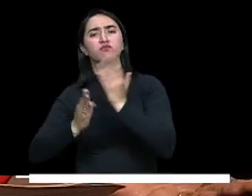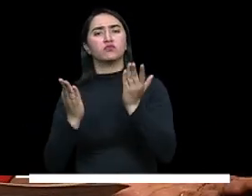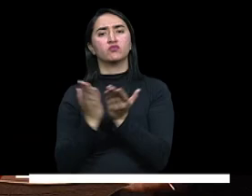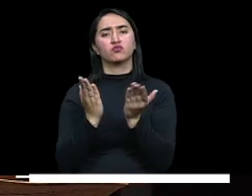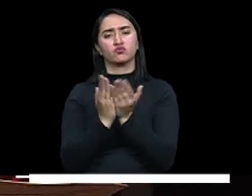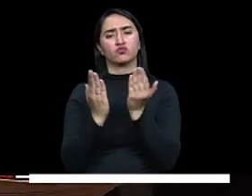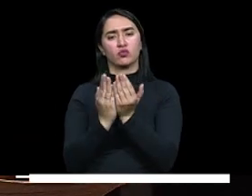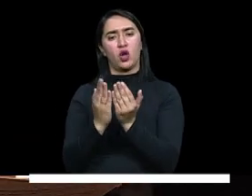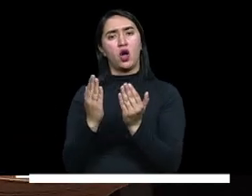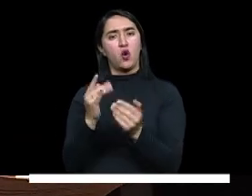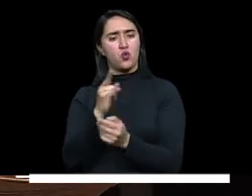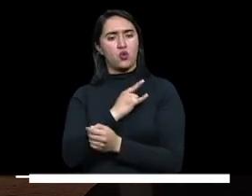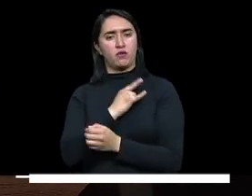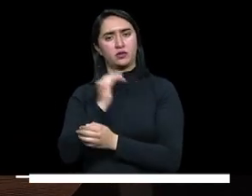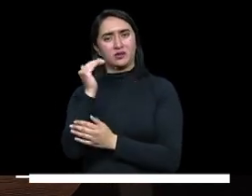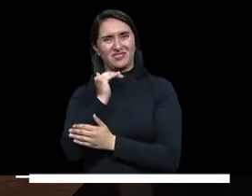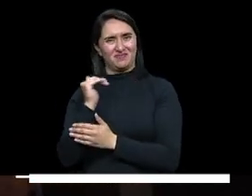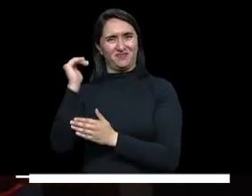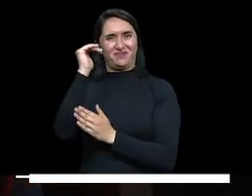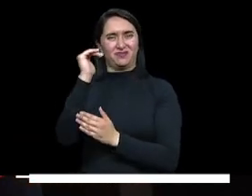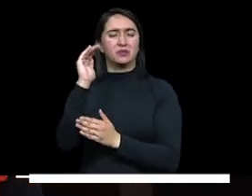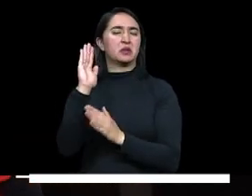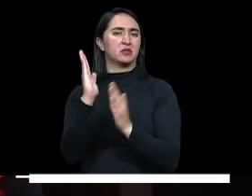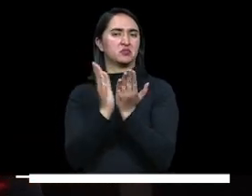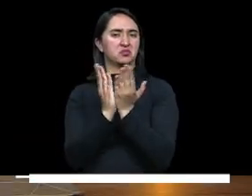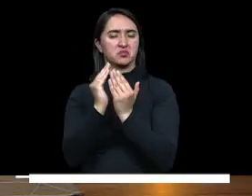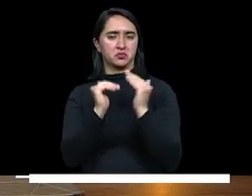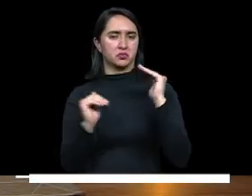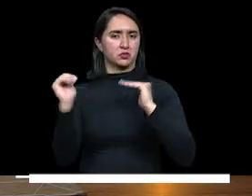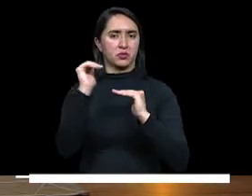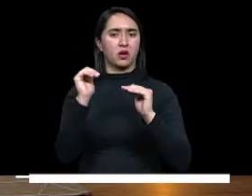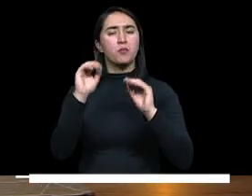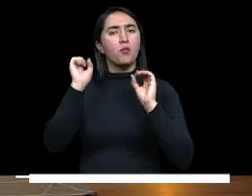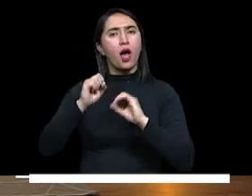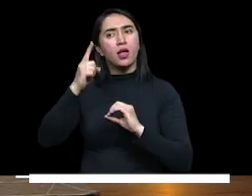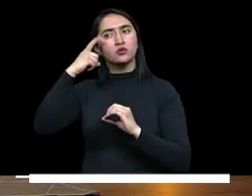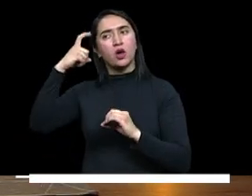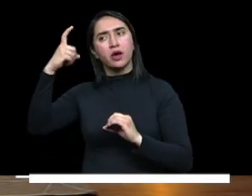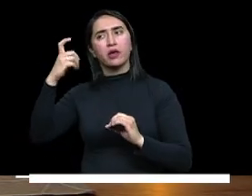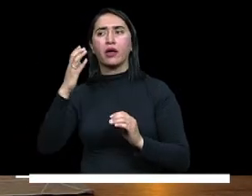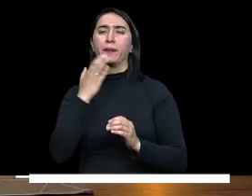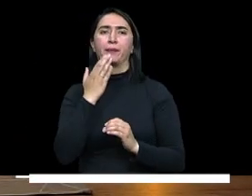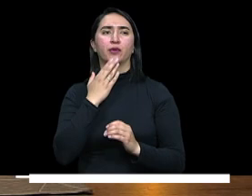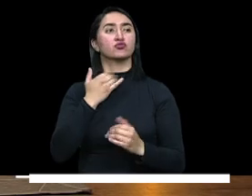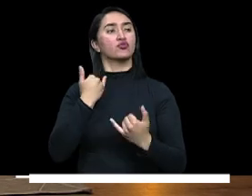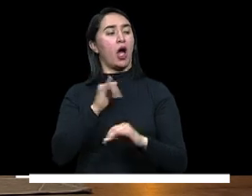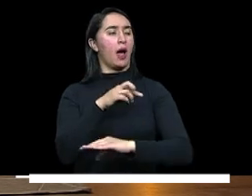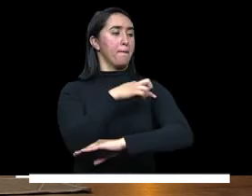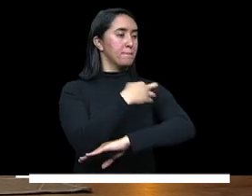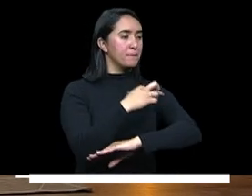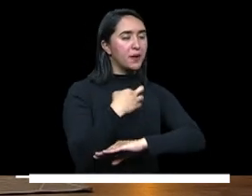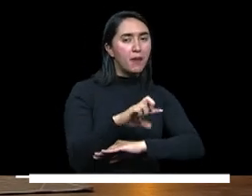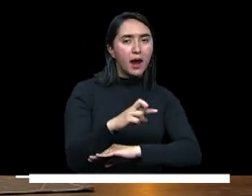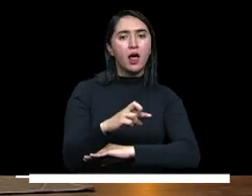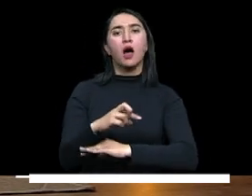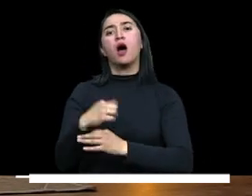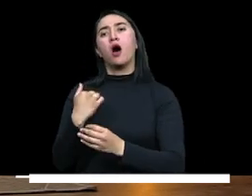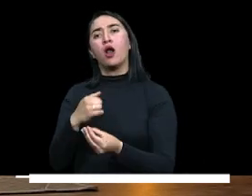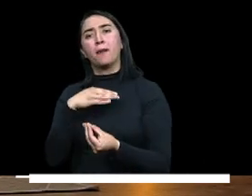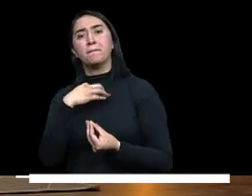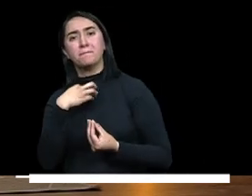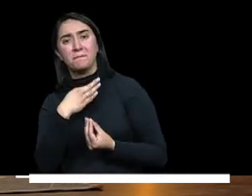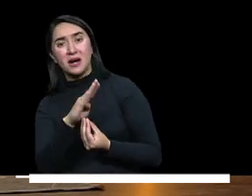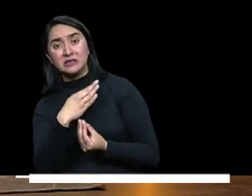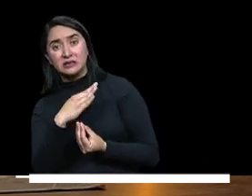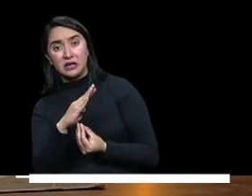superiores y cumplir sus sueños y su propósito de vida porque de nada sirve poder acceder a la primaria al bachillerato pero que se